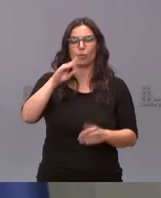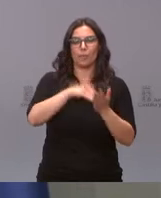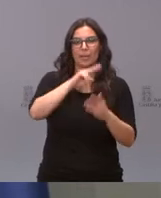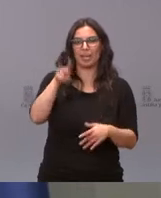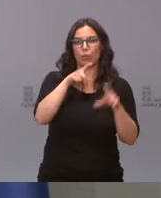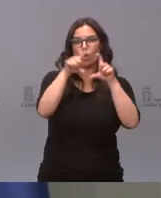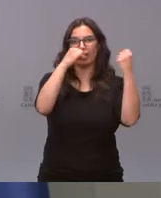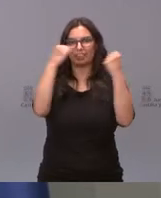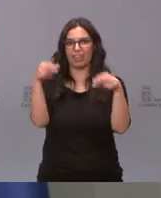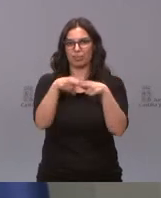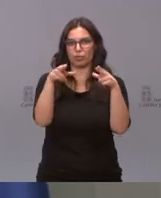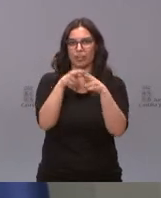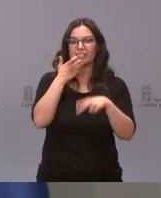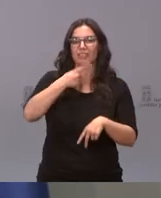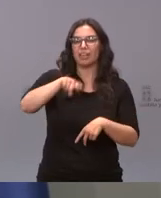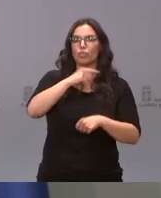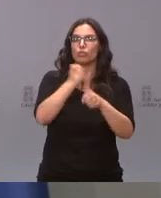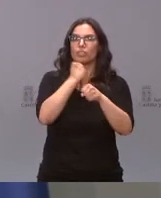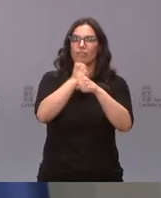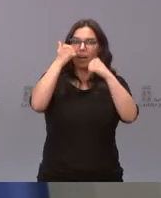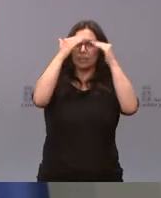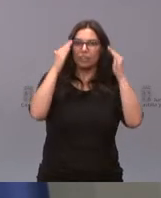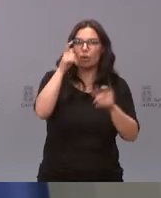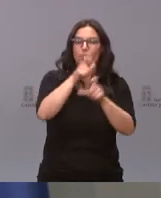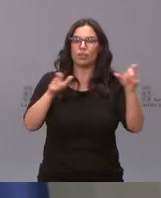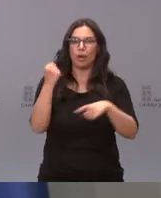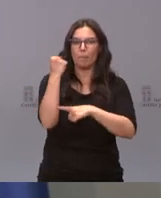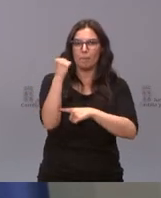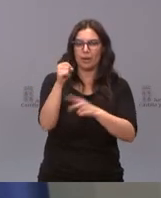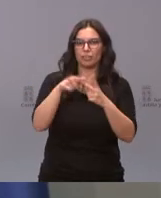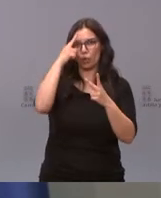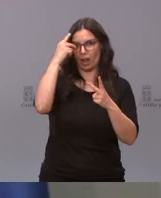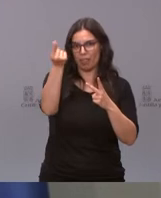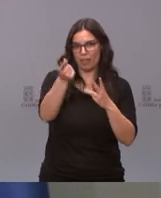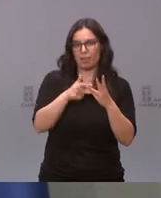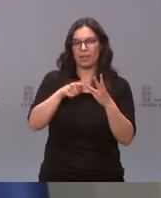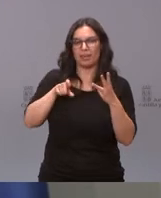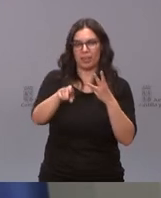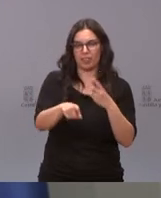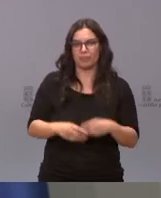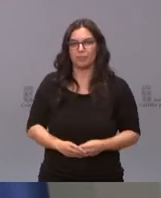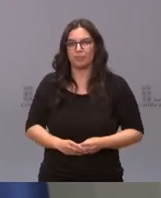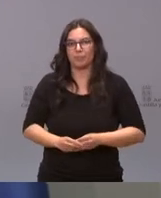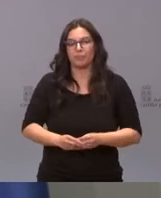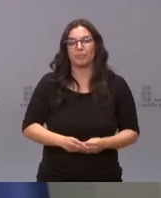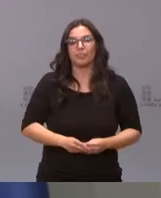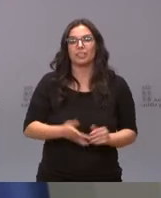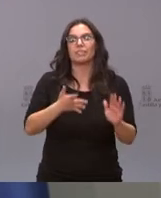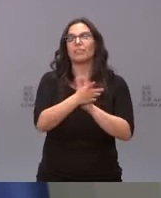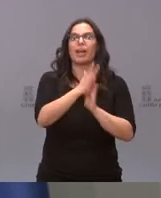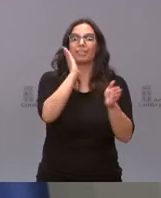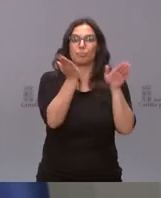que trabajan en la asistencia de personas con Parkinson, Alzheimer y cáncer. Son tres expedientes